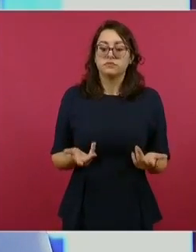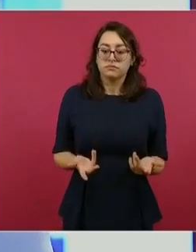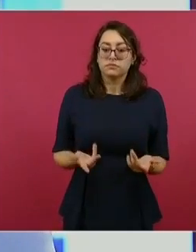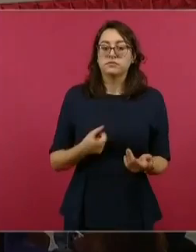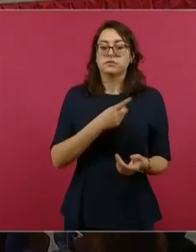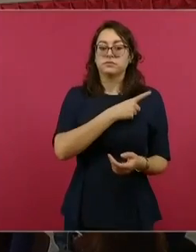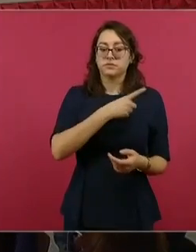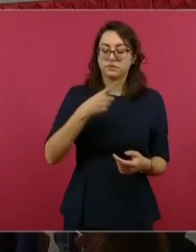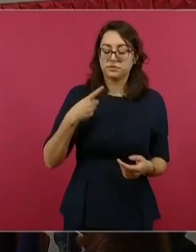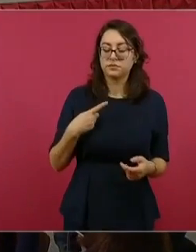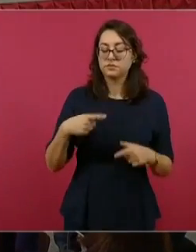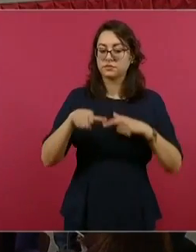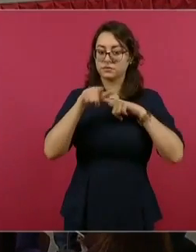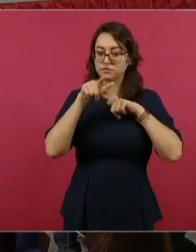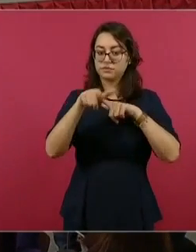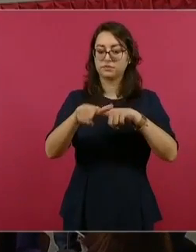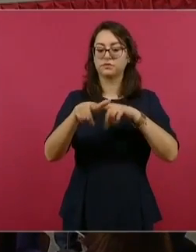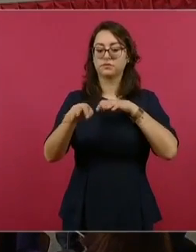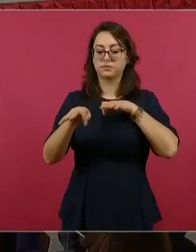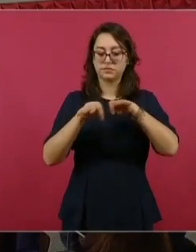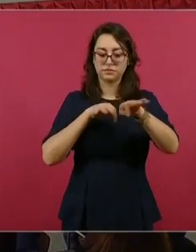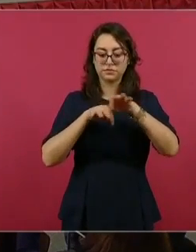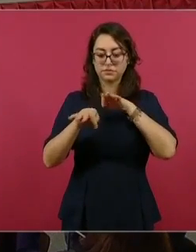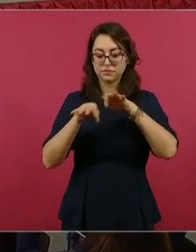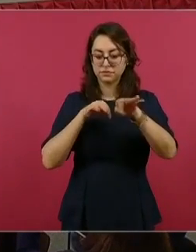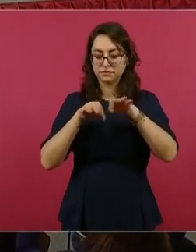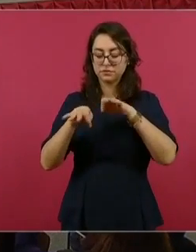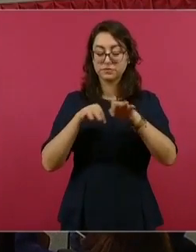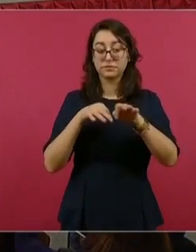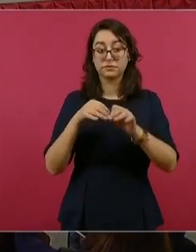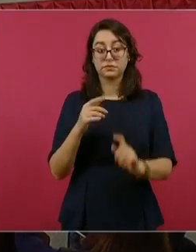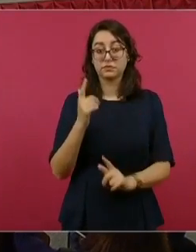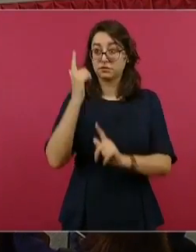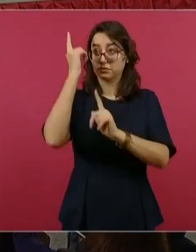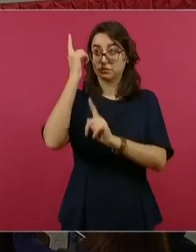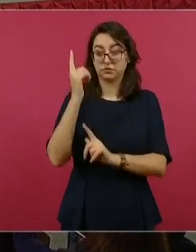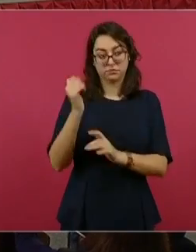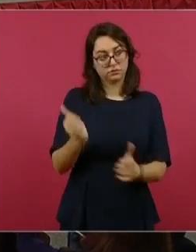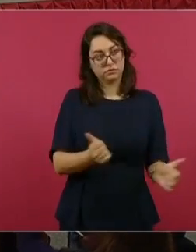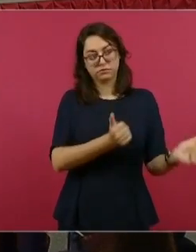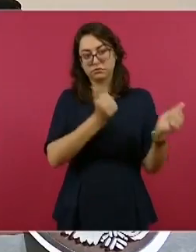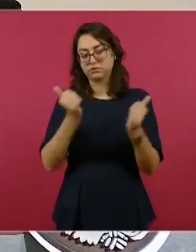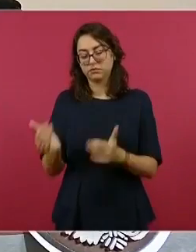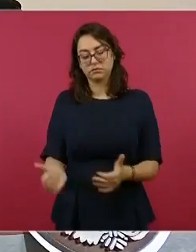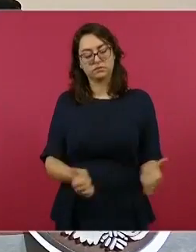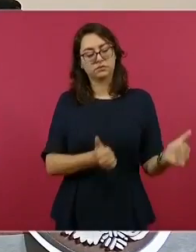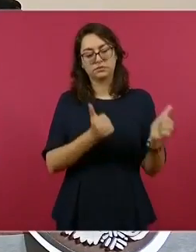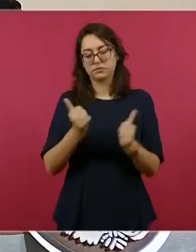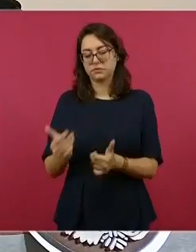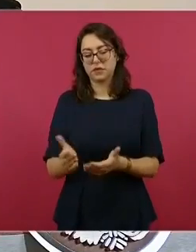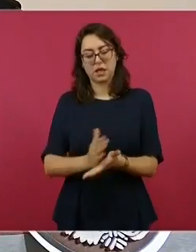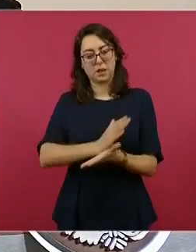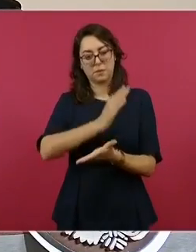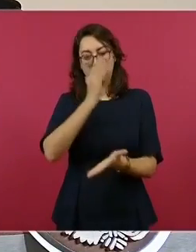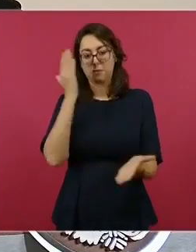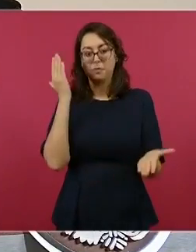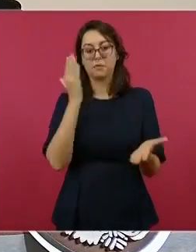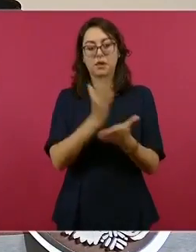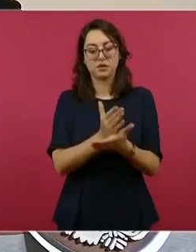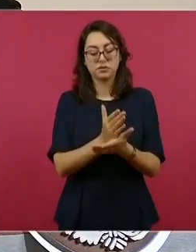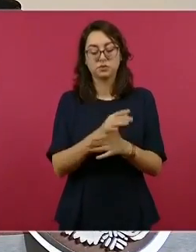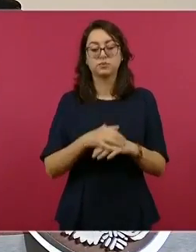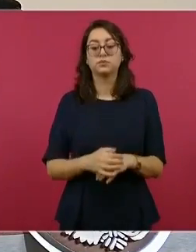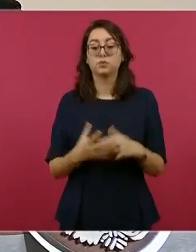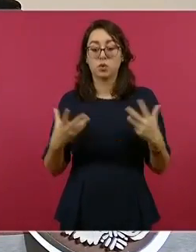para evitar la llegada de armas ilegales a nuestro territorio. Vamos a seguir